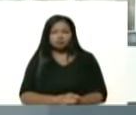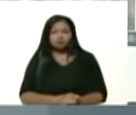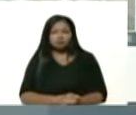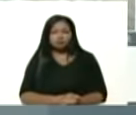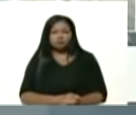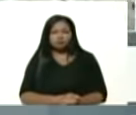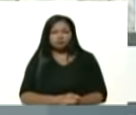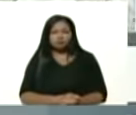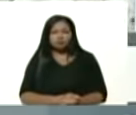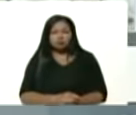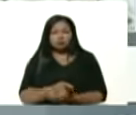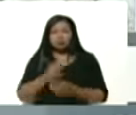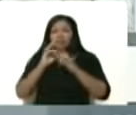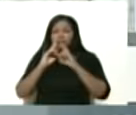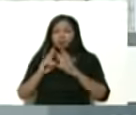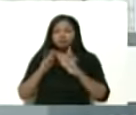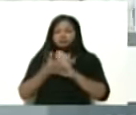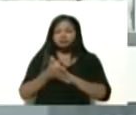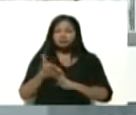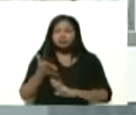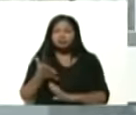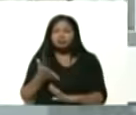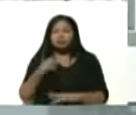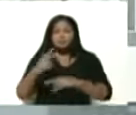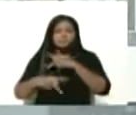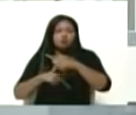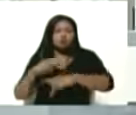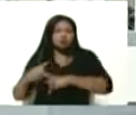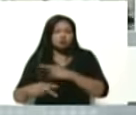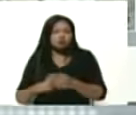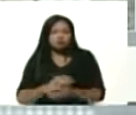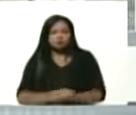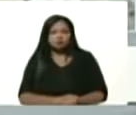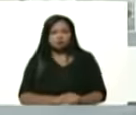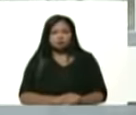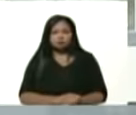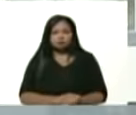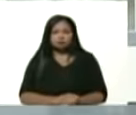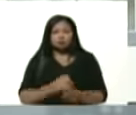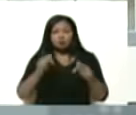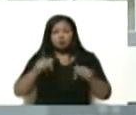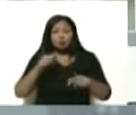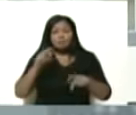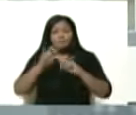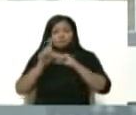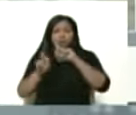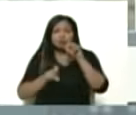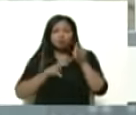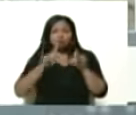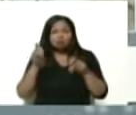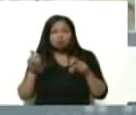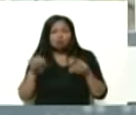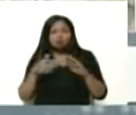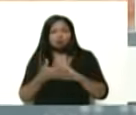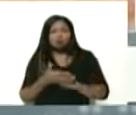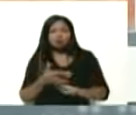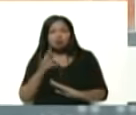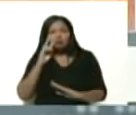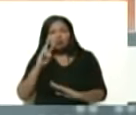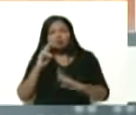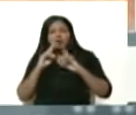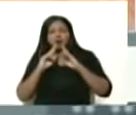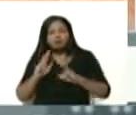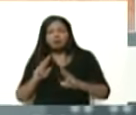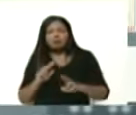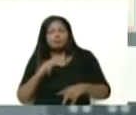y contestábamos producir y hoy al preguntarlo ahí está la respuesta